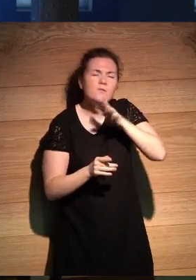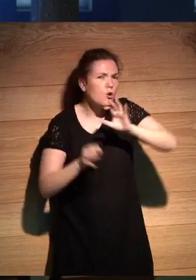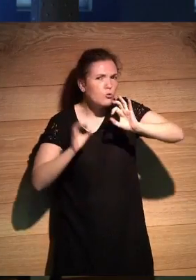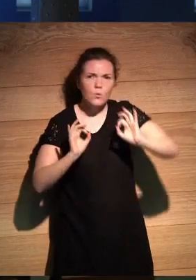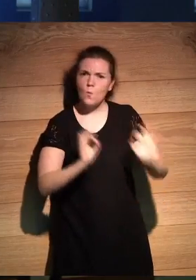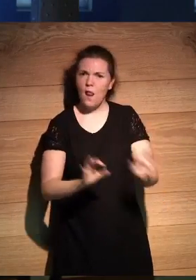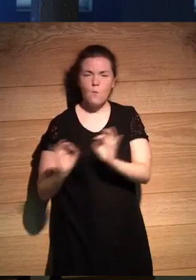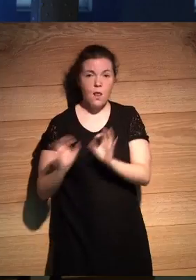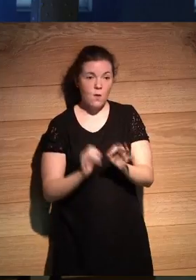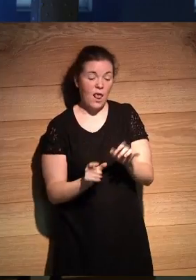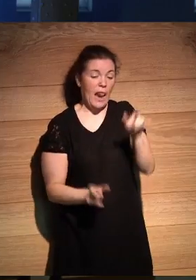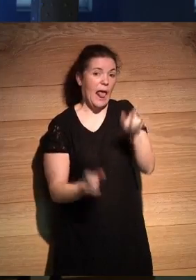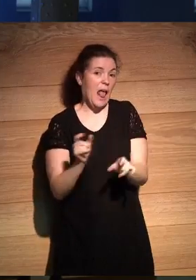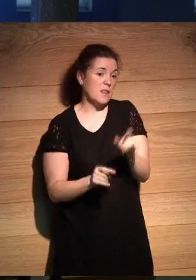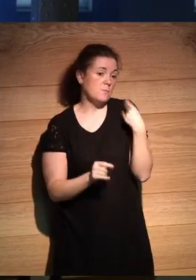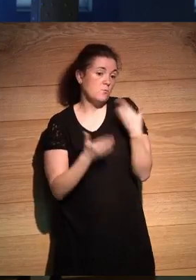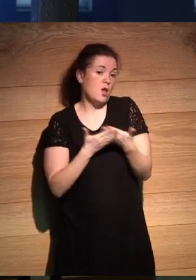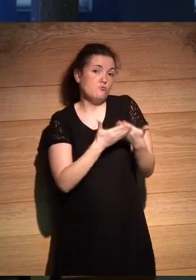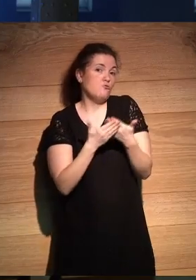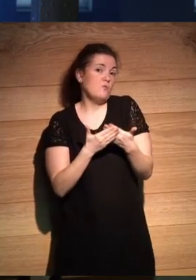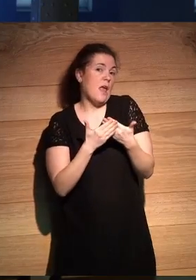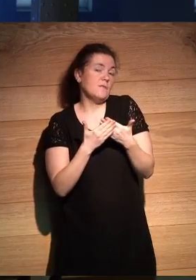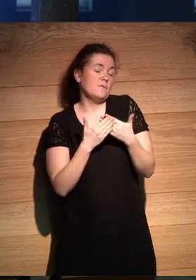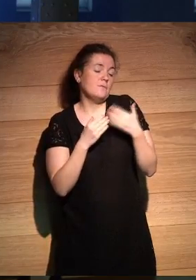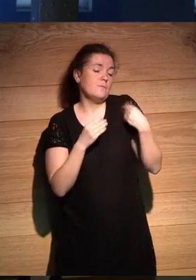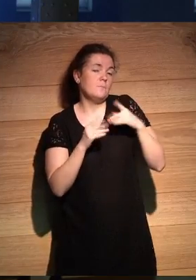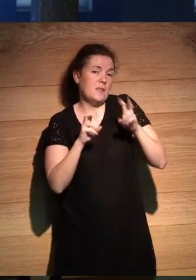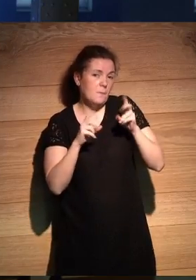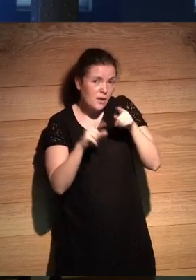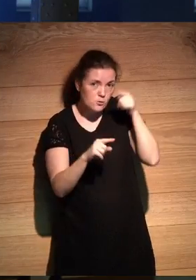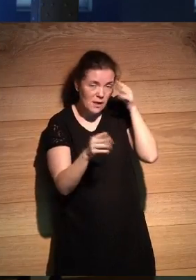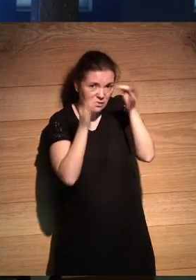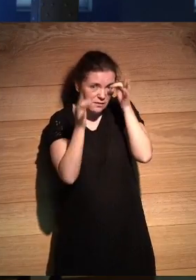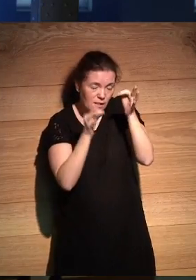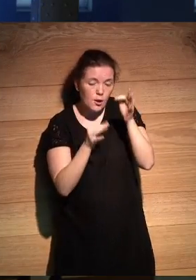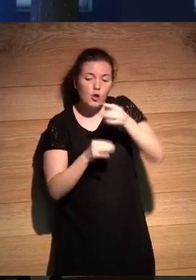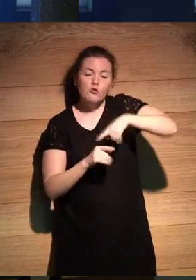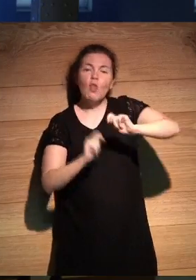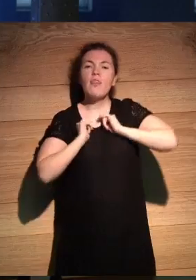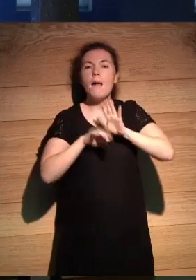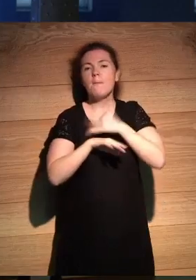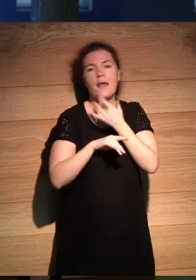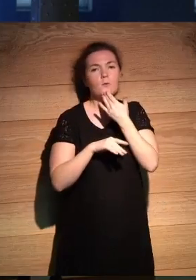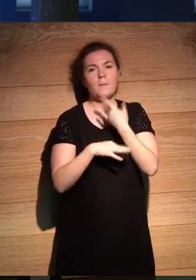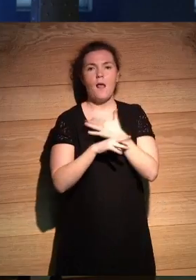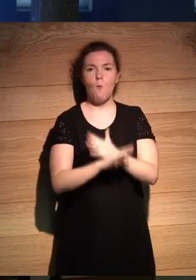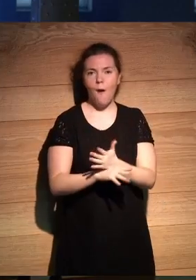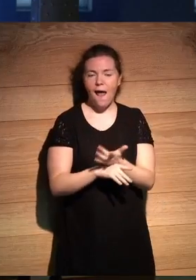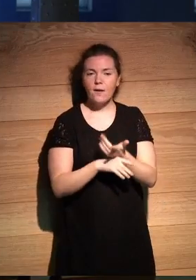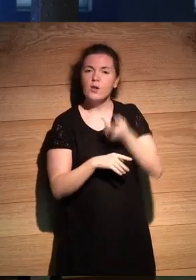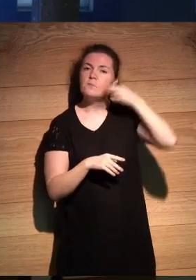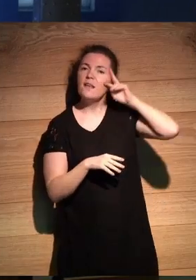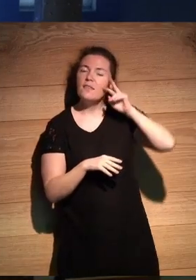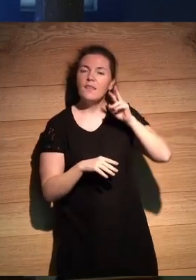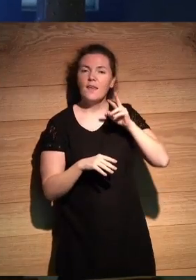pues como decíamos, hay gente que de esto hace una carrera o hace tesis doctorales, ¿no? Nosotros nos servía para jugar con la vivencia, con la experiencia